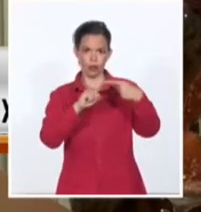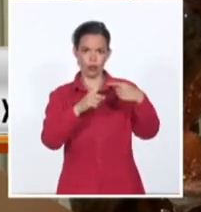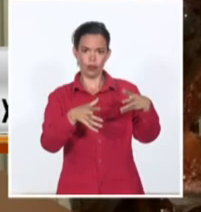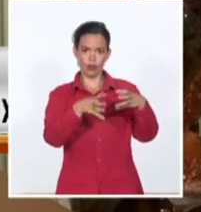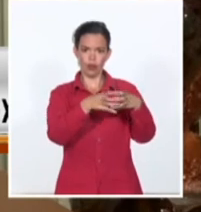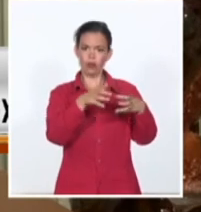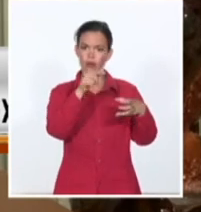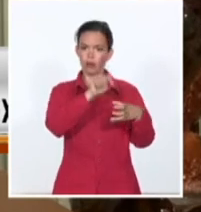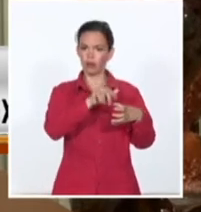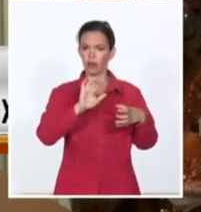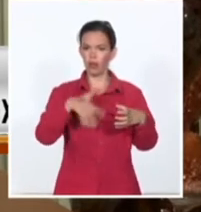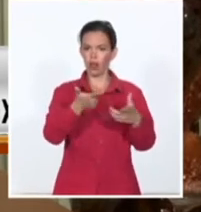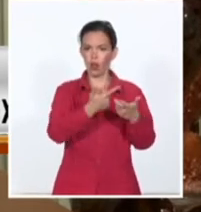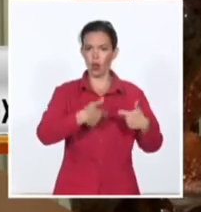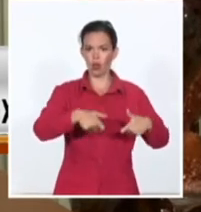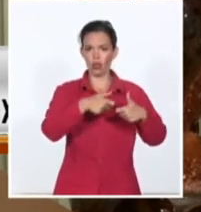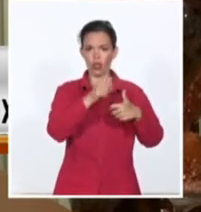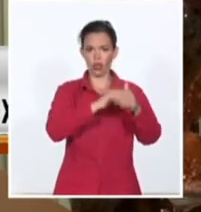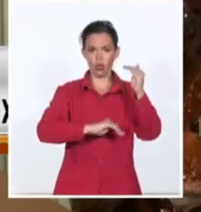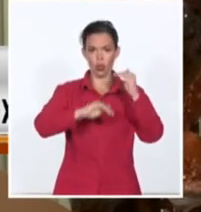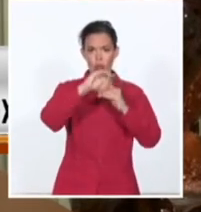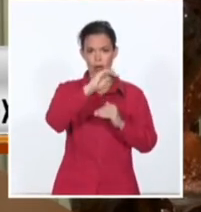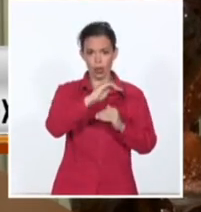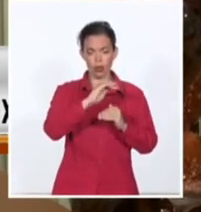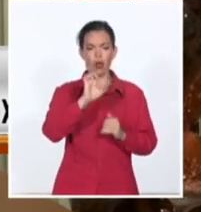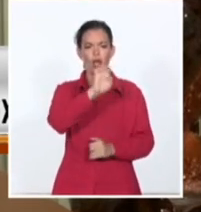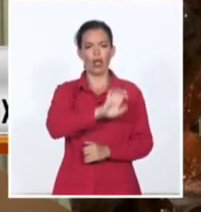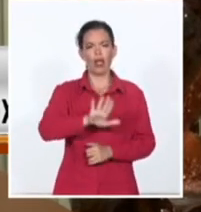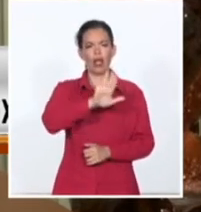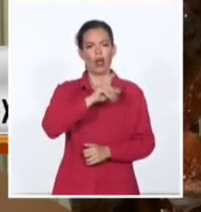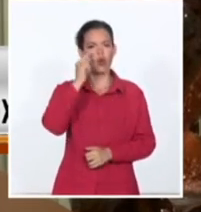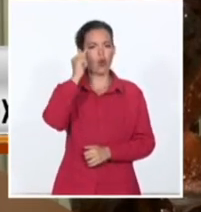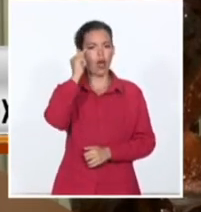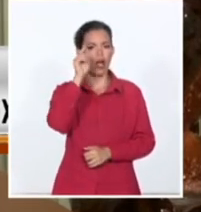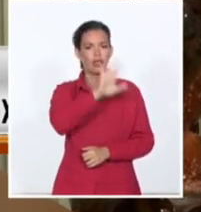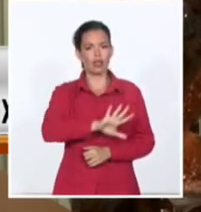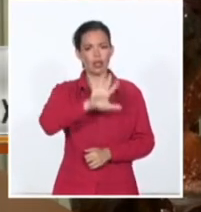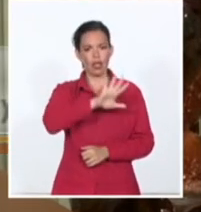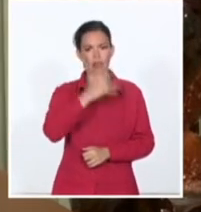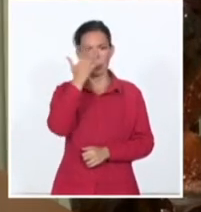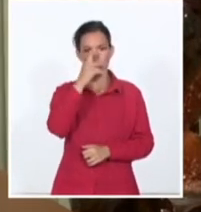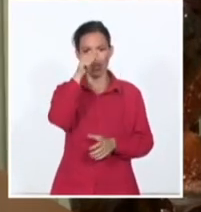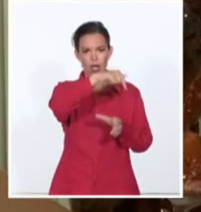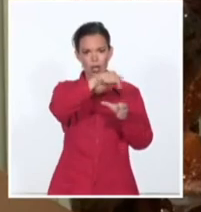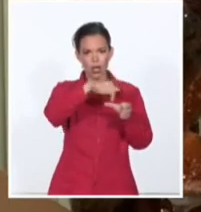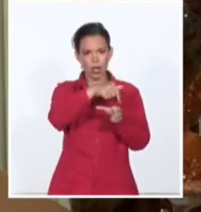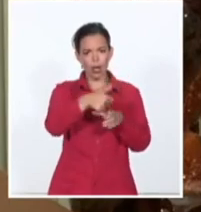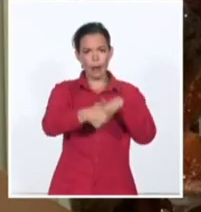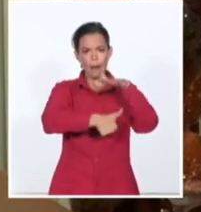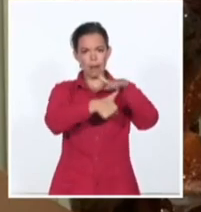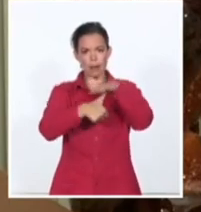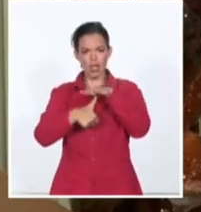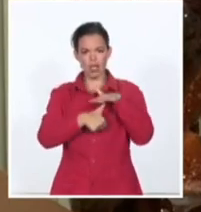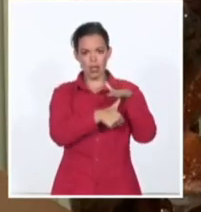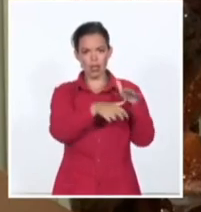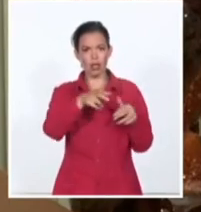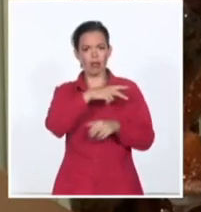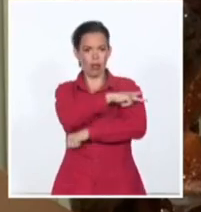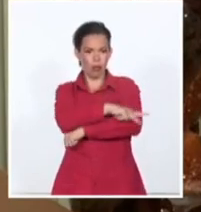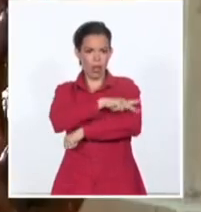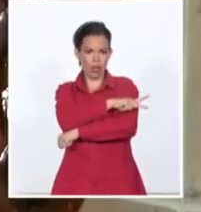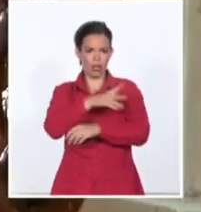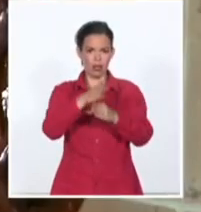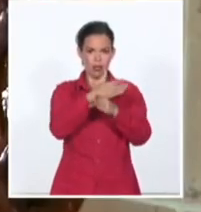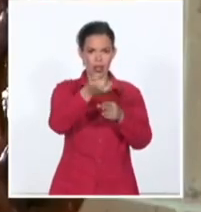Consejo Supremo Económico Euroasiático, que funciona a nivel de presidentes de los países, miembros y observadores. El